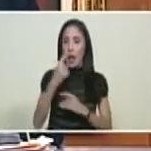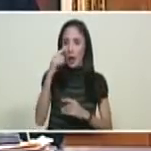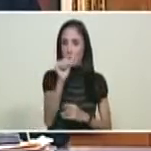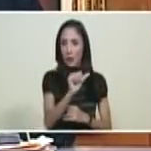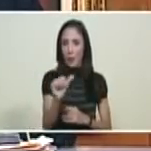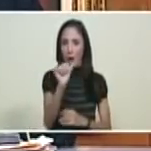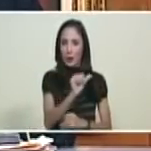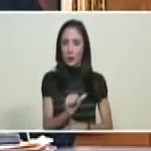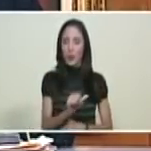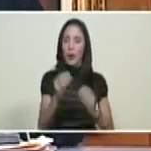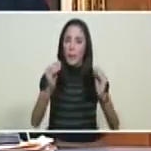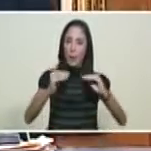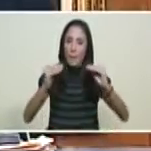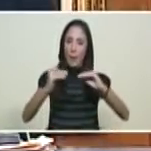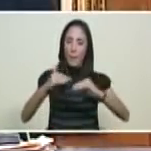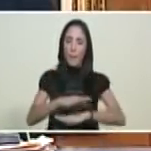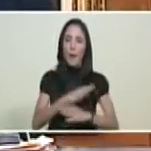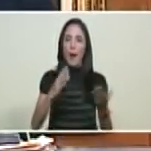garantizar el resto.